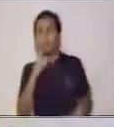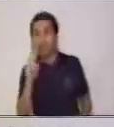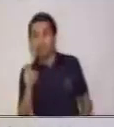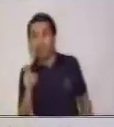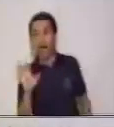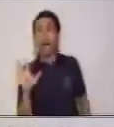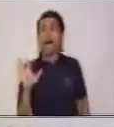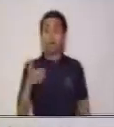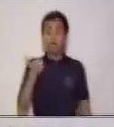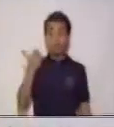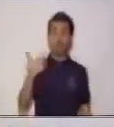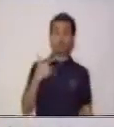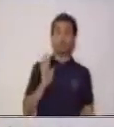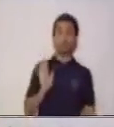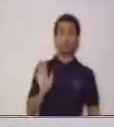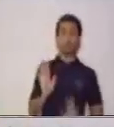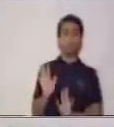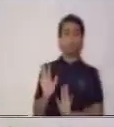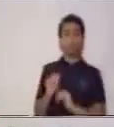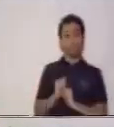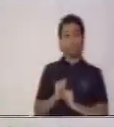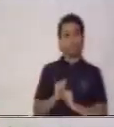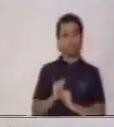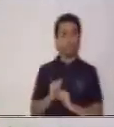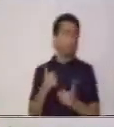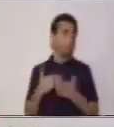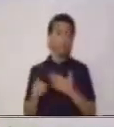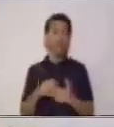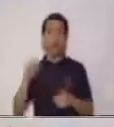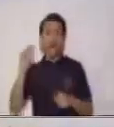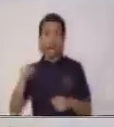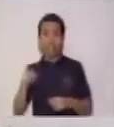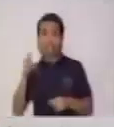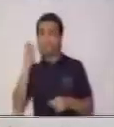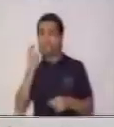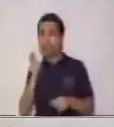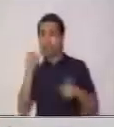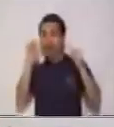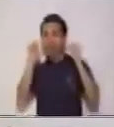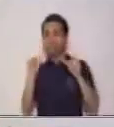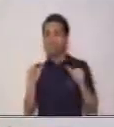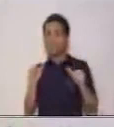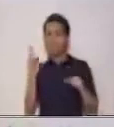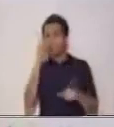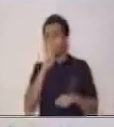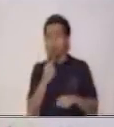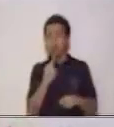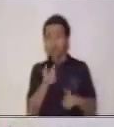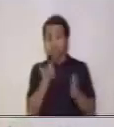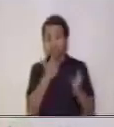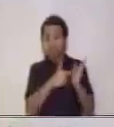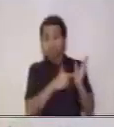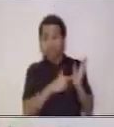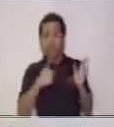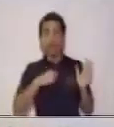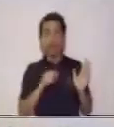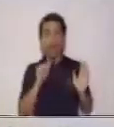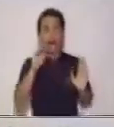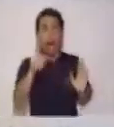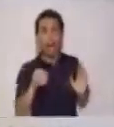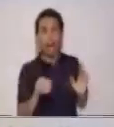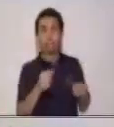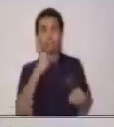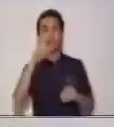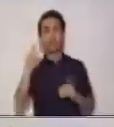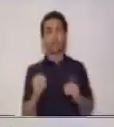tal vez no querramos adquirirlo. Pero esa información es la que provoca el anuncio publicitario, ¿sí? Que